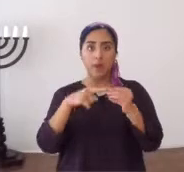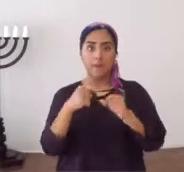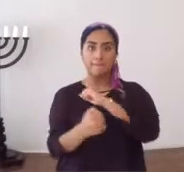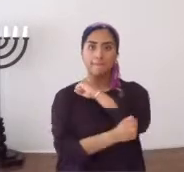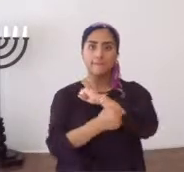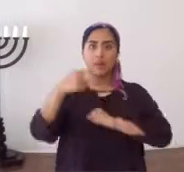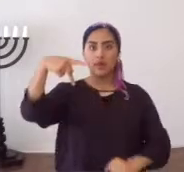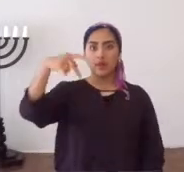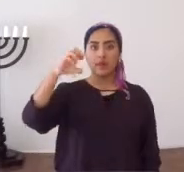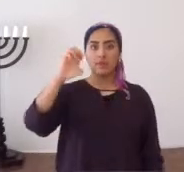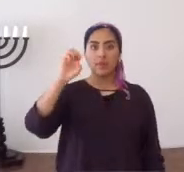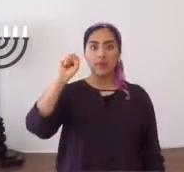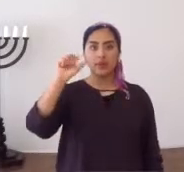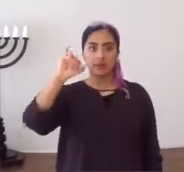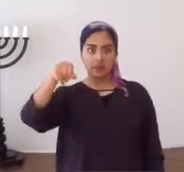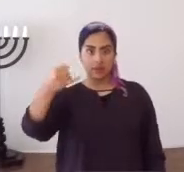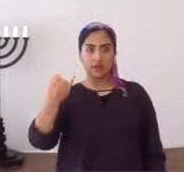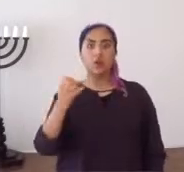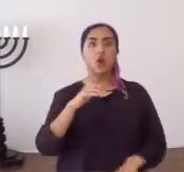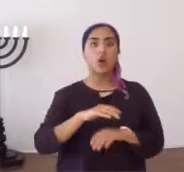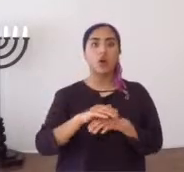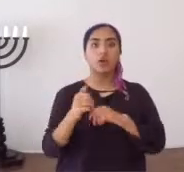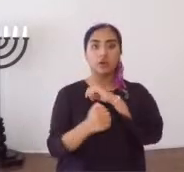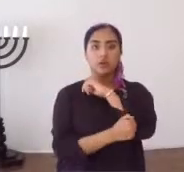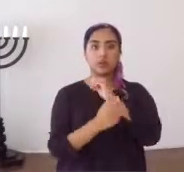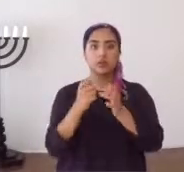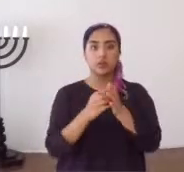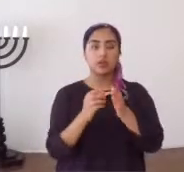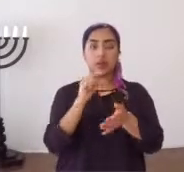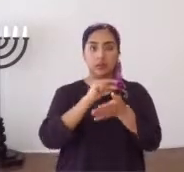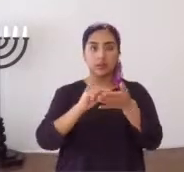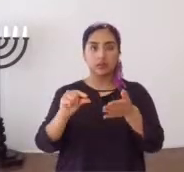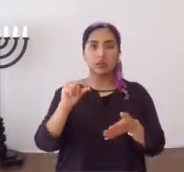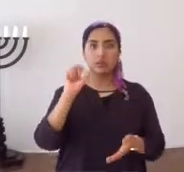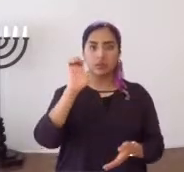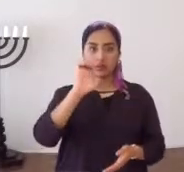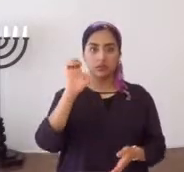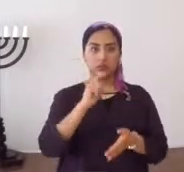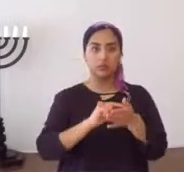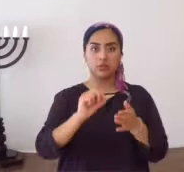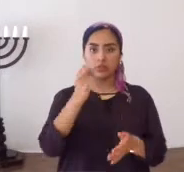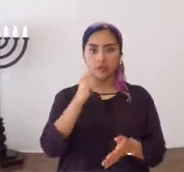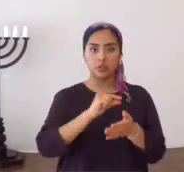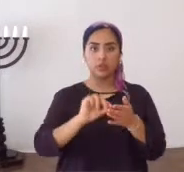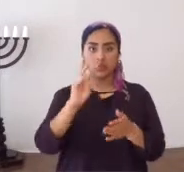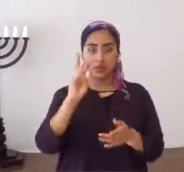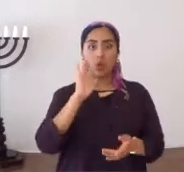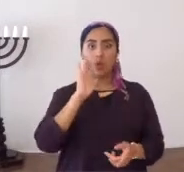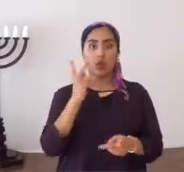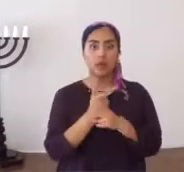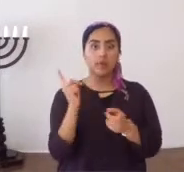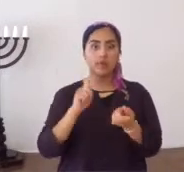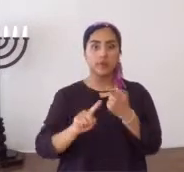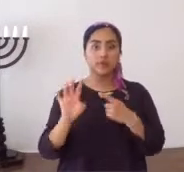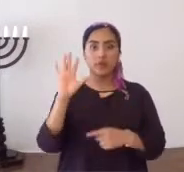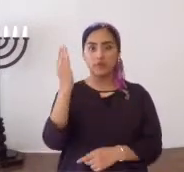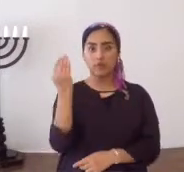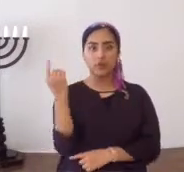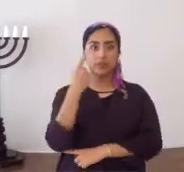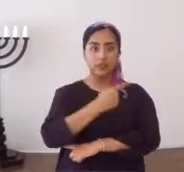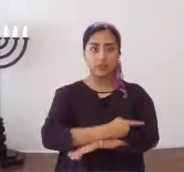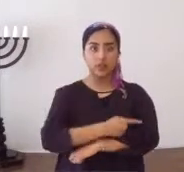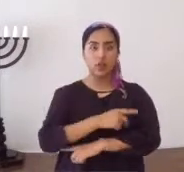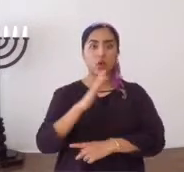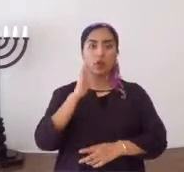6, está hablando de Pesach, Meshach, y en Éxodo 12, verso 6, dice lo siguiente, y lo guardaréis,